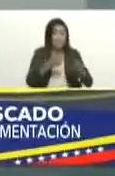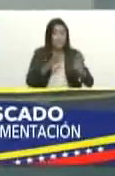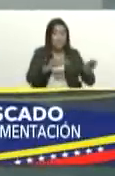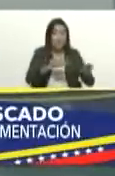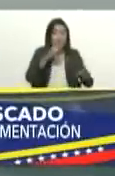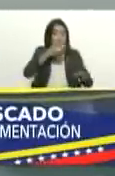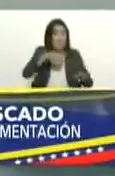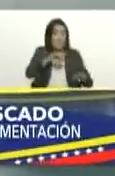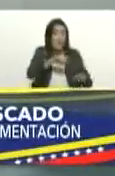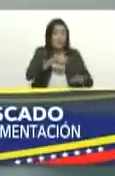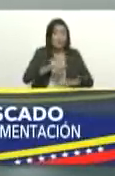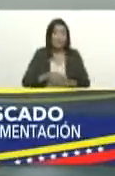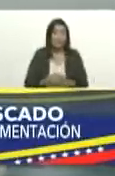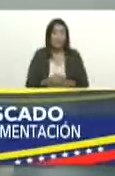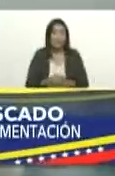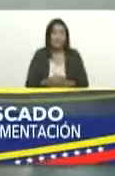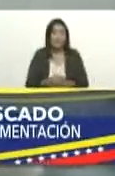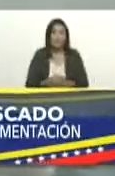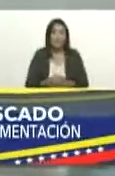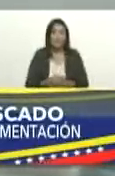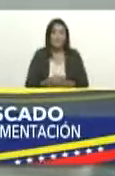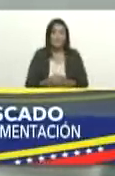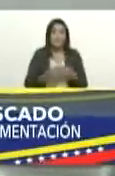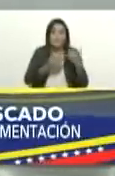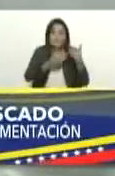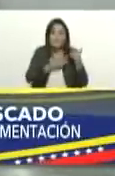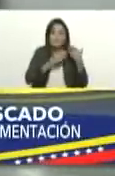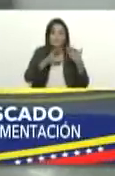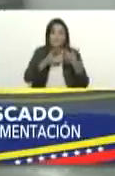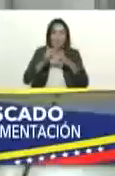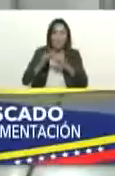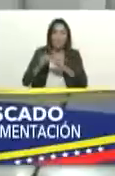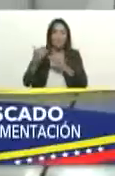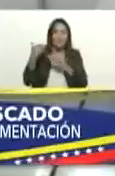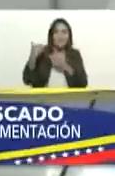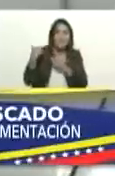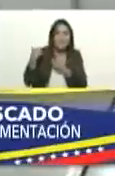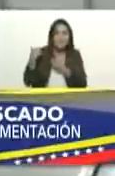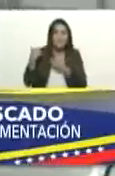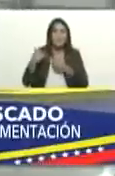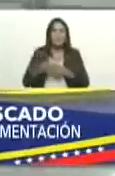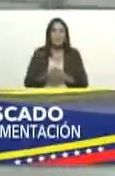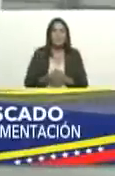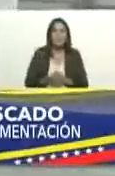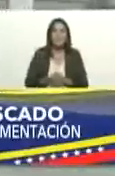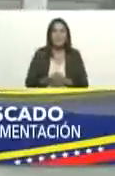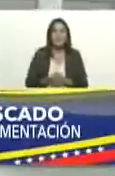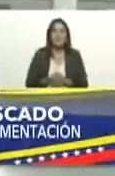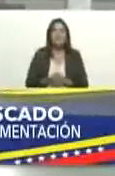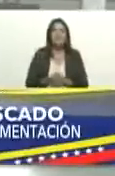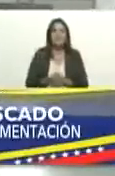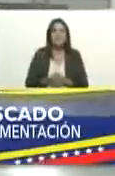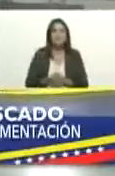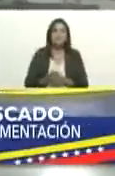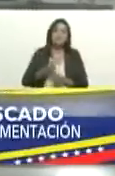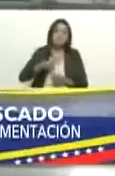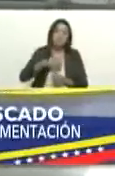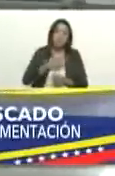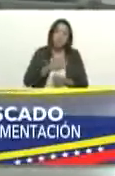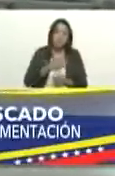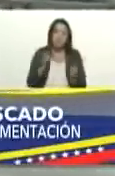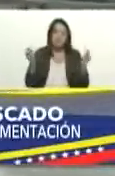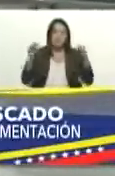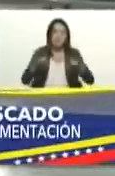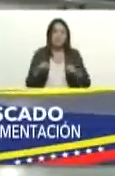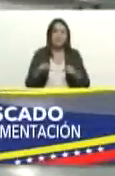del pueblo el poder popular el poder comunal y aquí estamos una vez más y reciba desde nuestros espacios